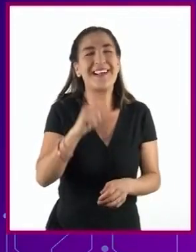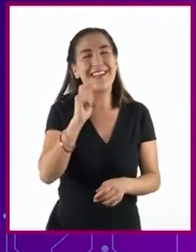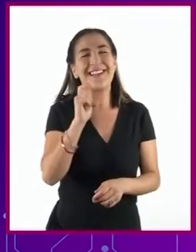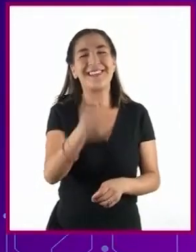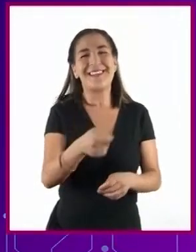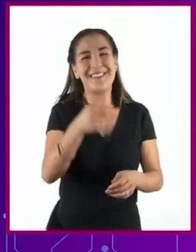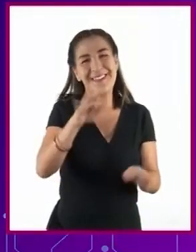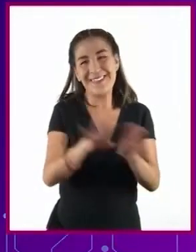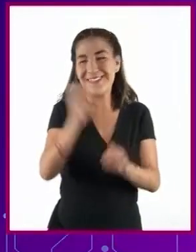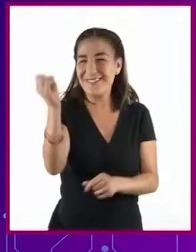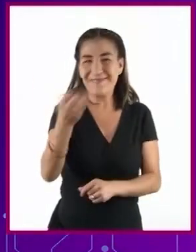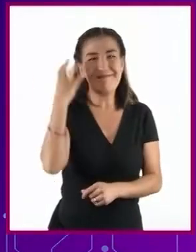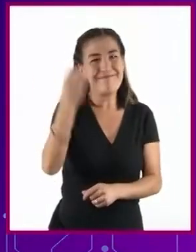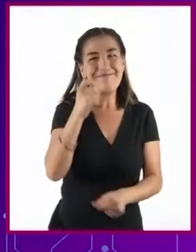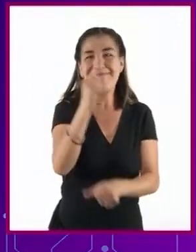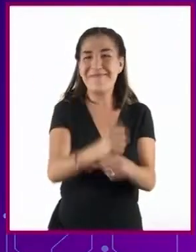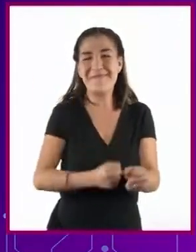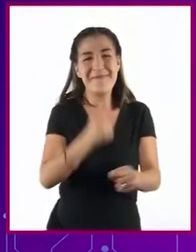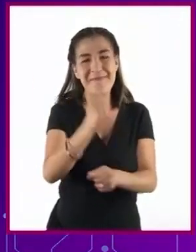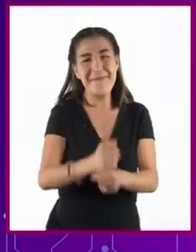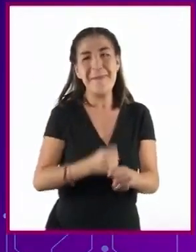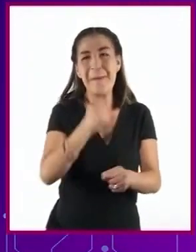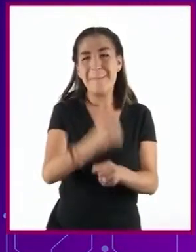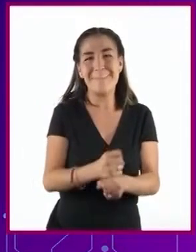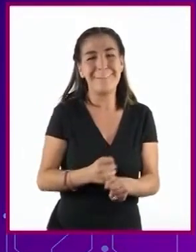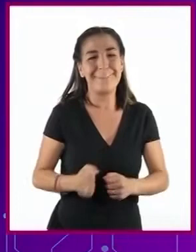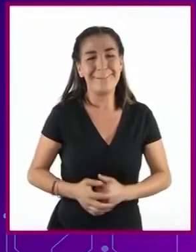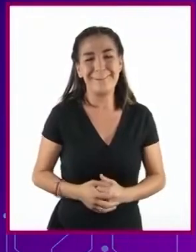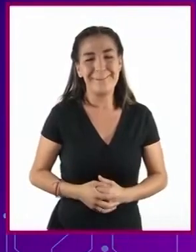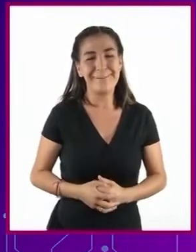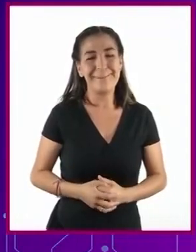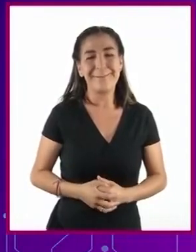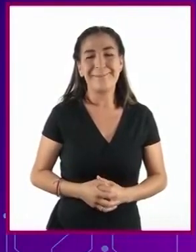dando un discurso práctico de